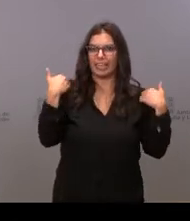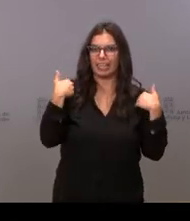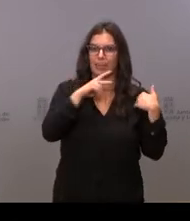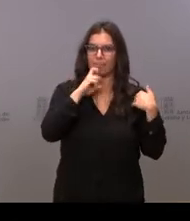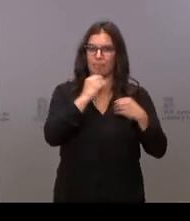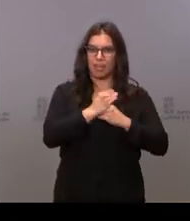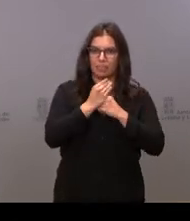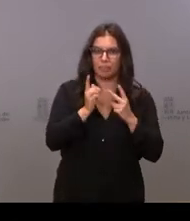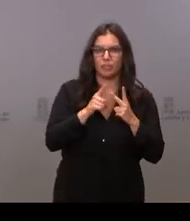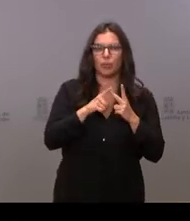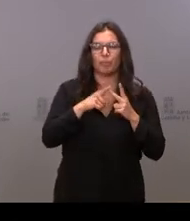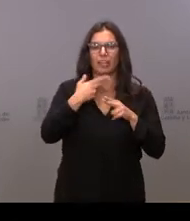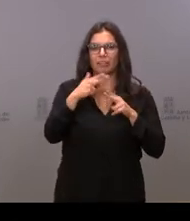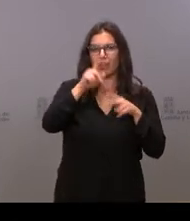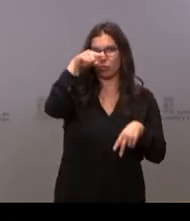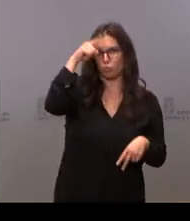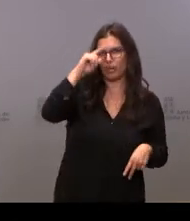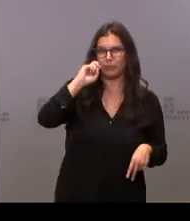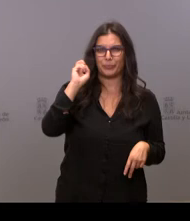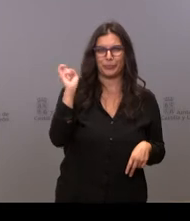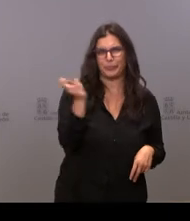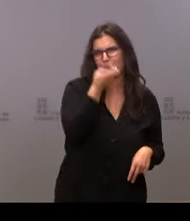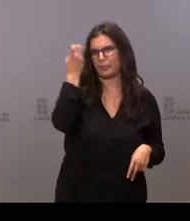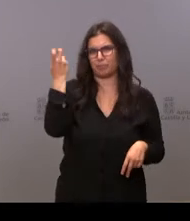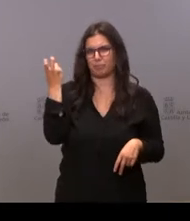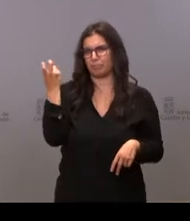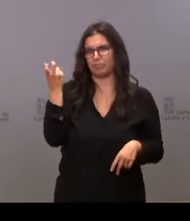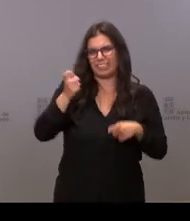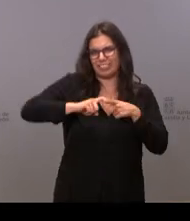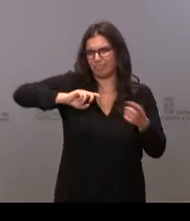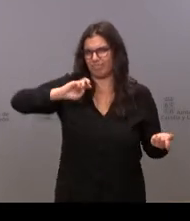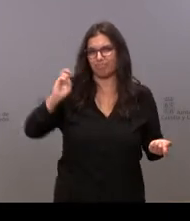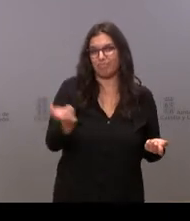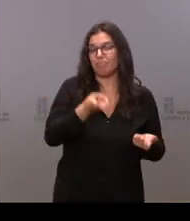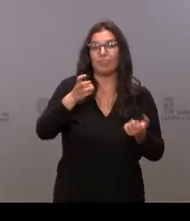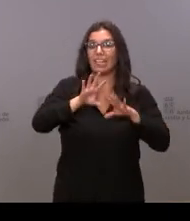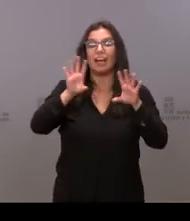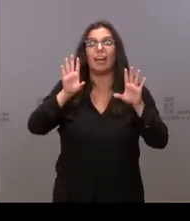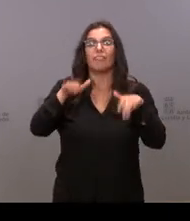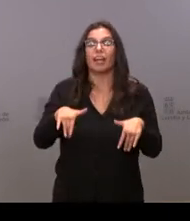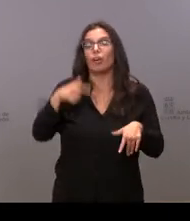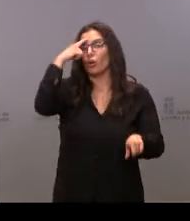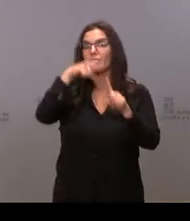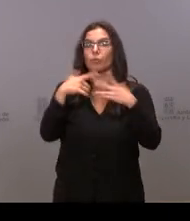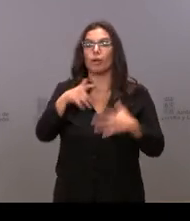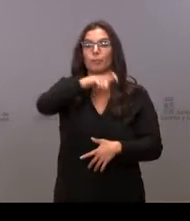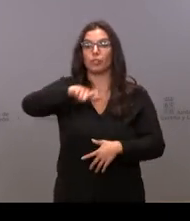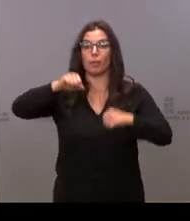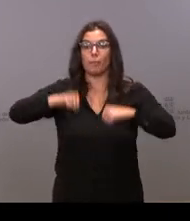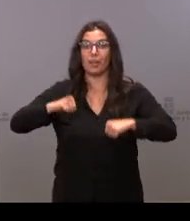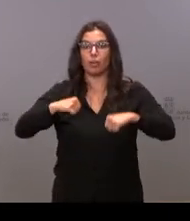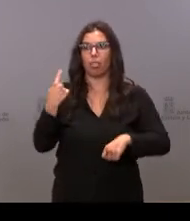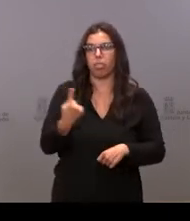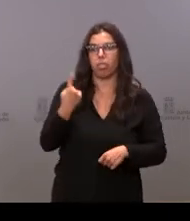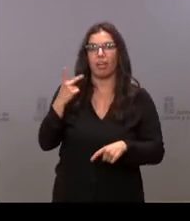actividades culturales, todo el tipo de actividades, que en definitiva es para que los mayores no estén solos,